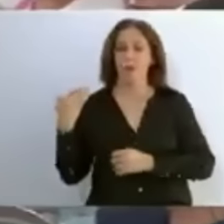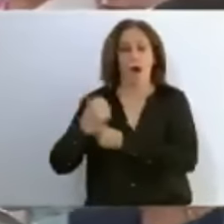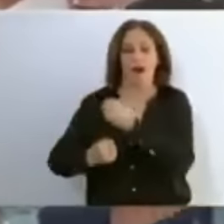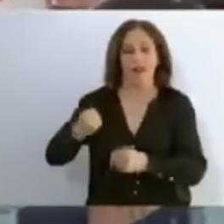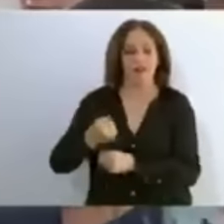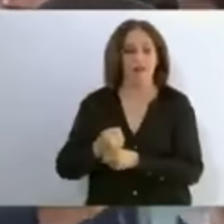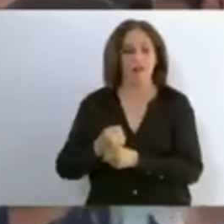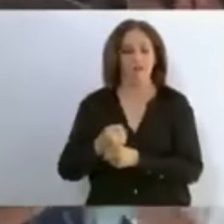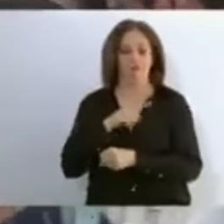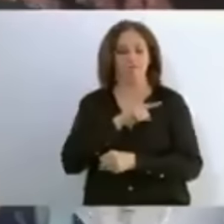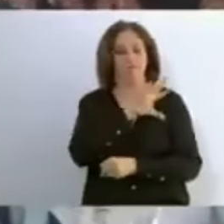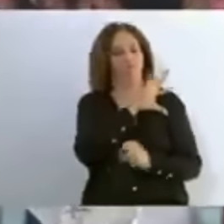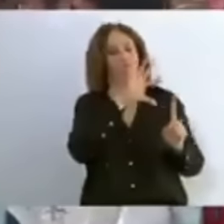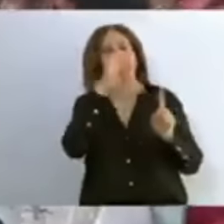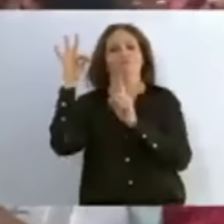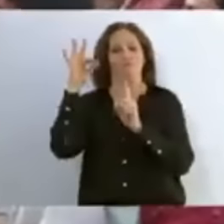Es una giganta.